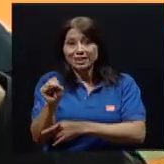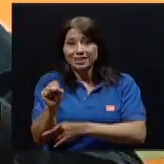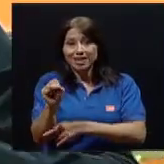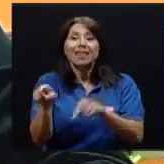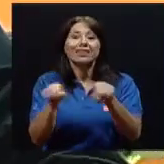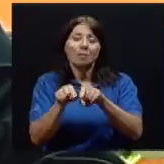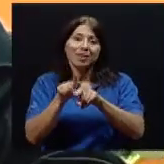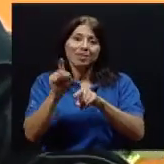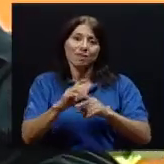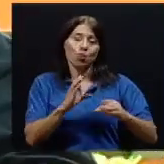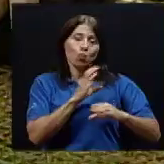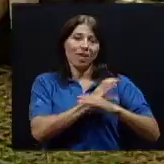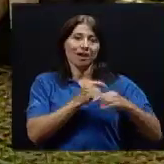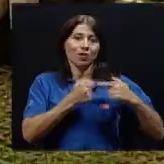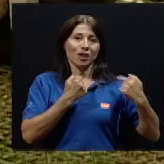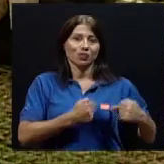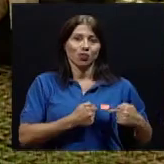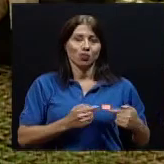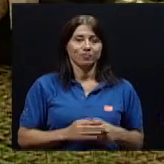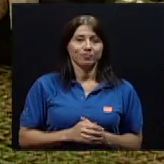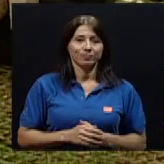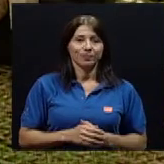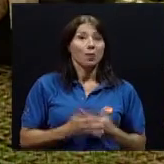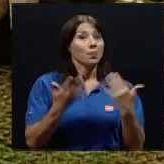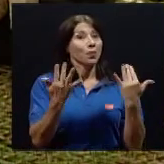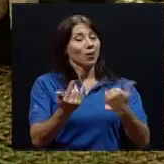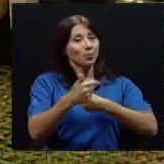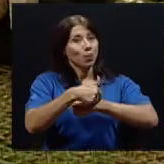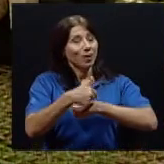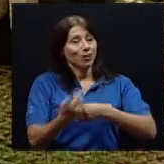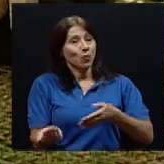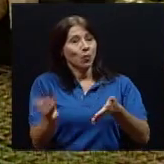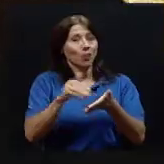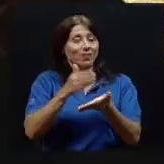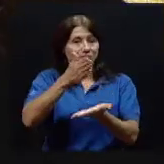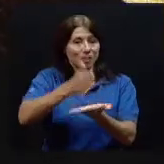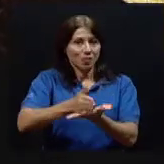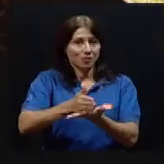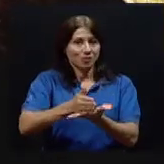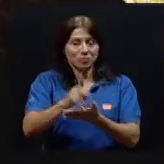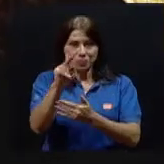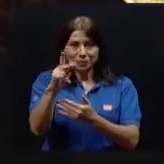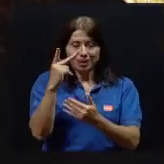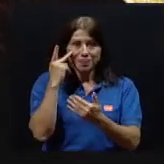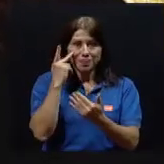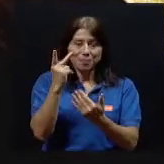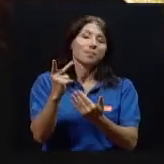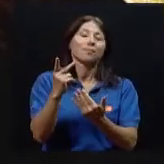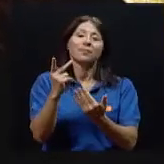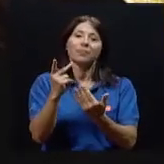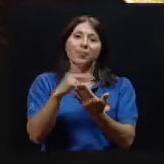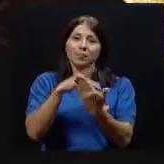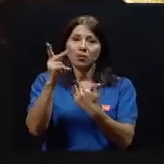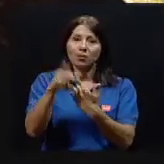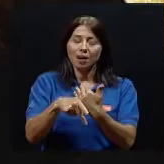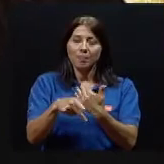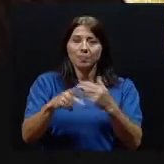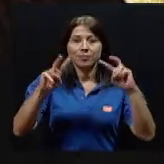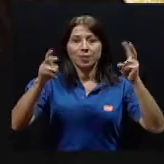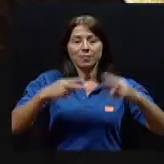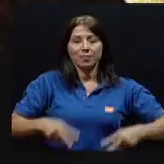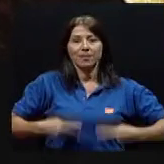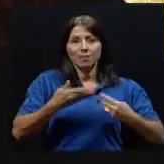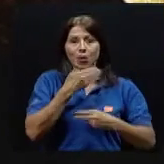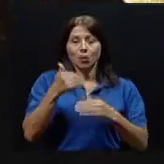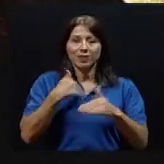corazón. Bueno, es momento, María del Mar y el doctor, de hacer una nueva pausa. No se separen de nuestro programa Vivir